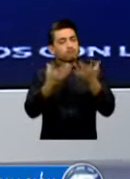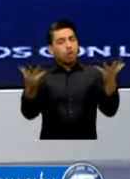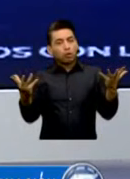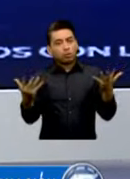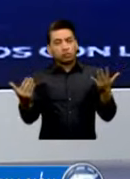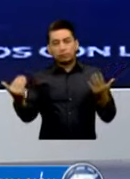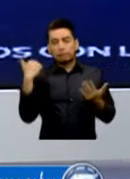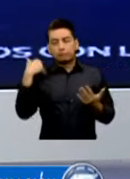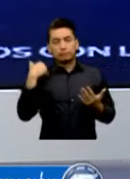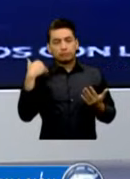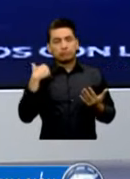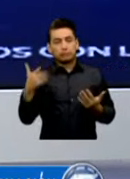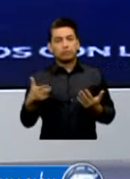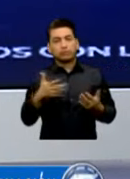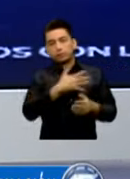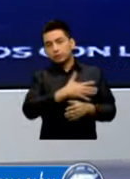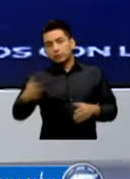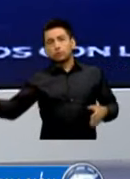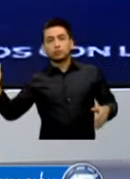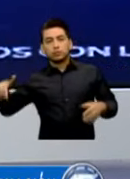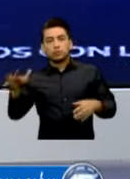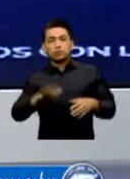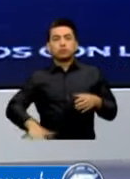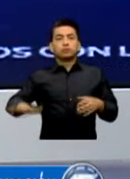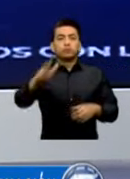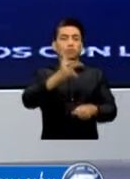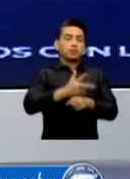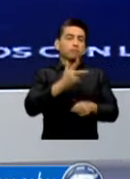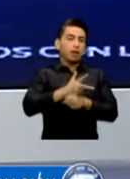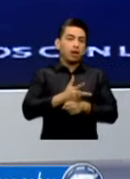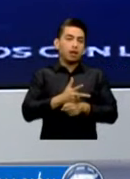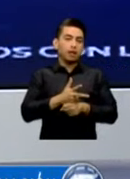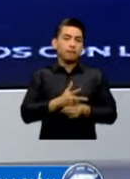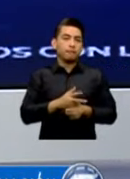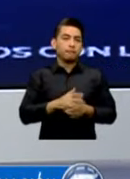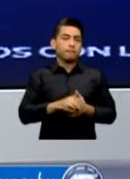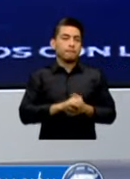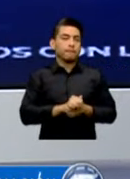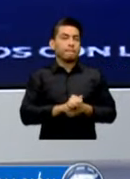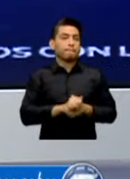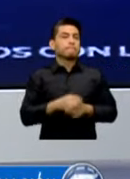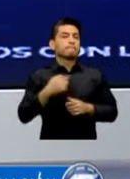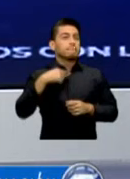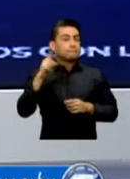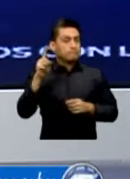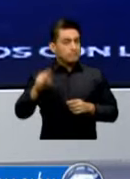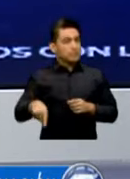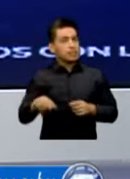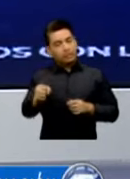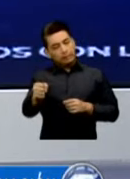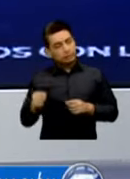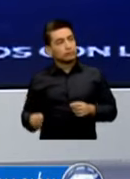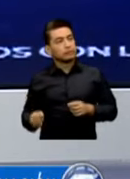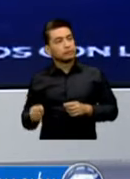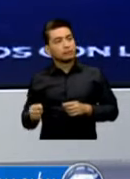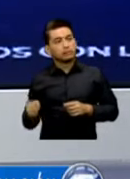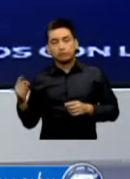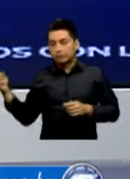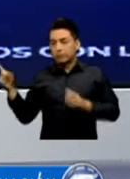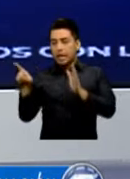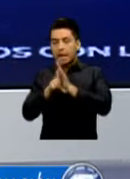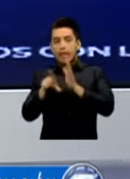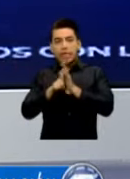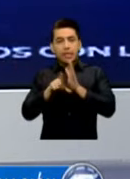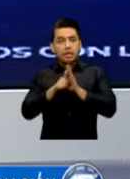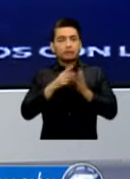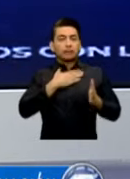A lo largo Y ancho Del país Como es Una obligación Establecida En la ley Del organismo Ejecutivo